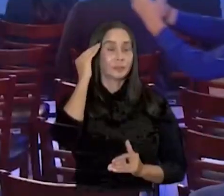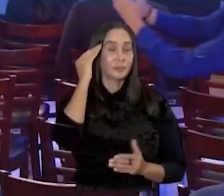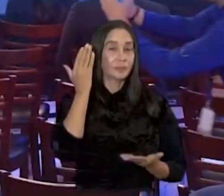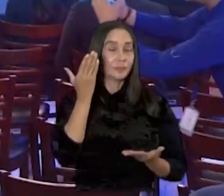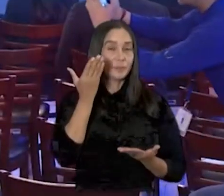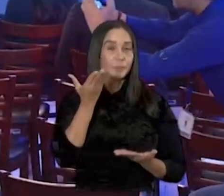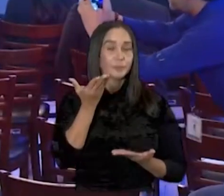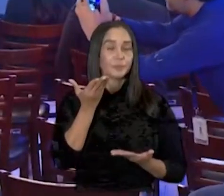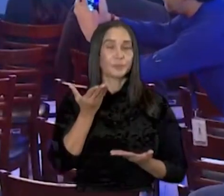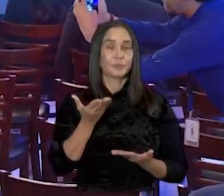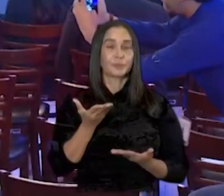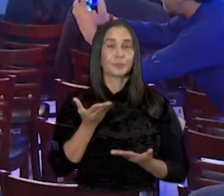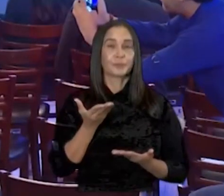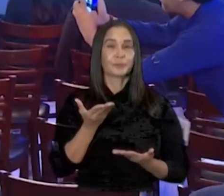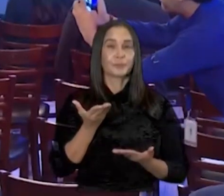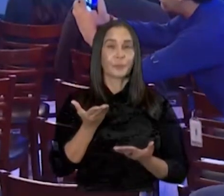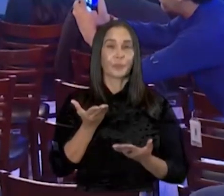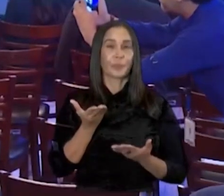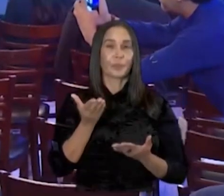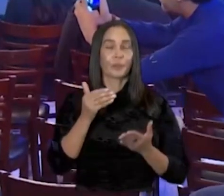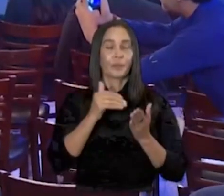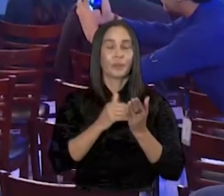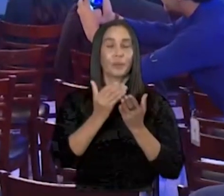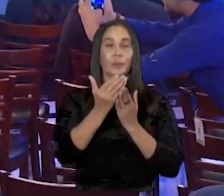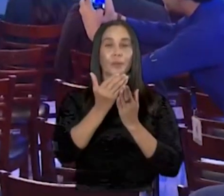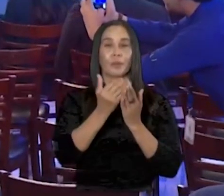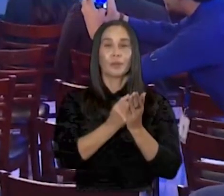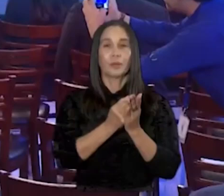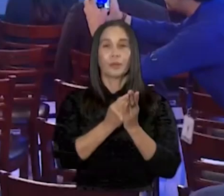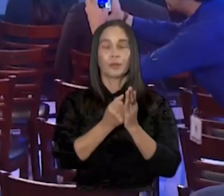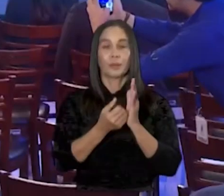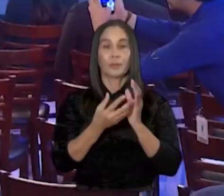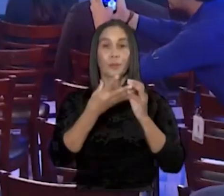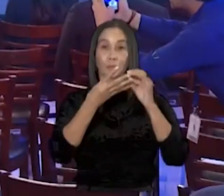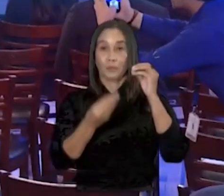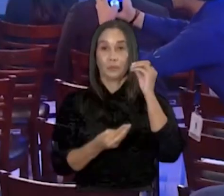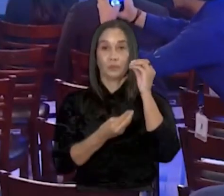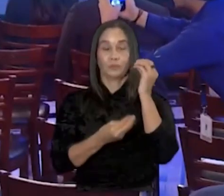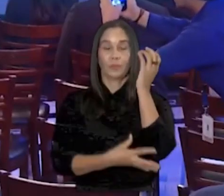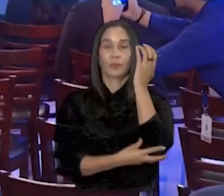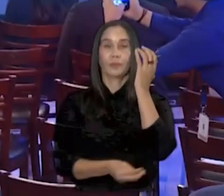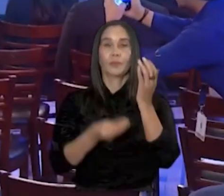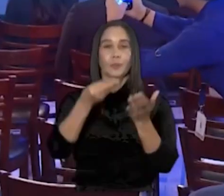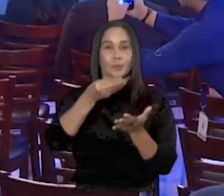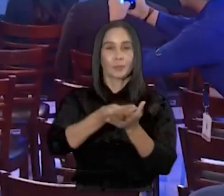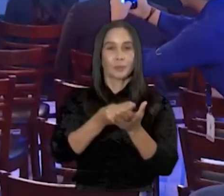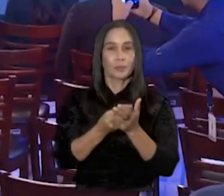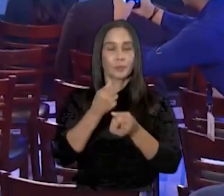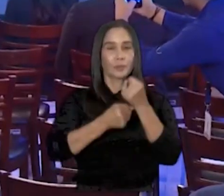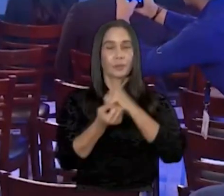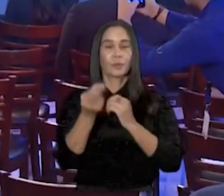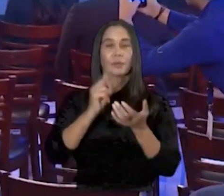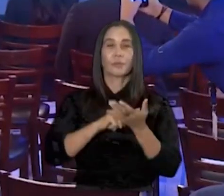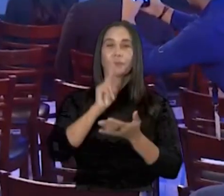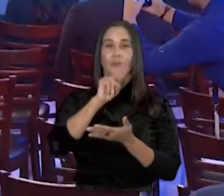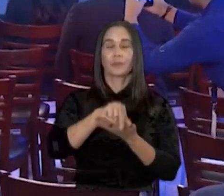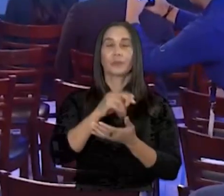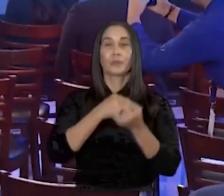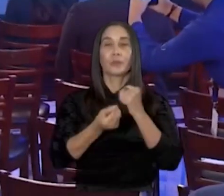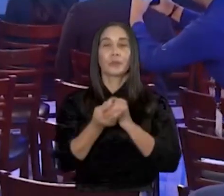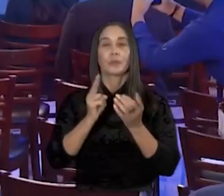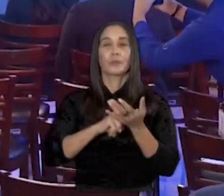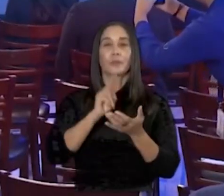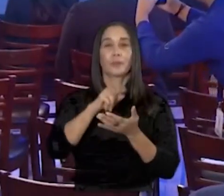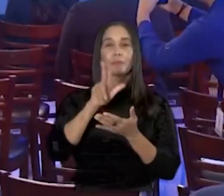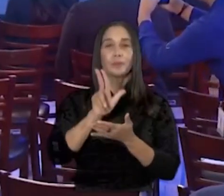Como ustedes saben, tenemos una disminución en la pobreza monetaria entre el 2022 y el 2023 de 4